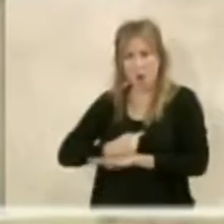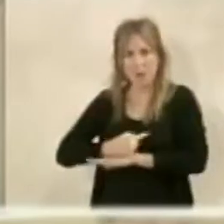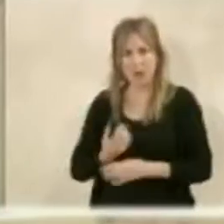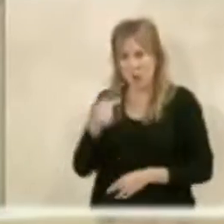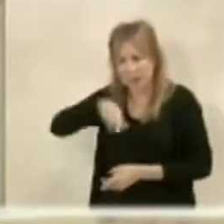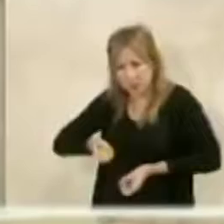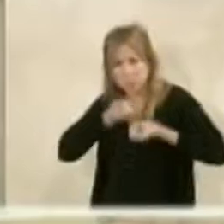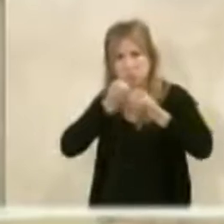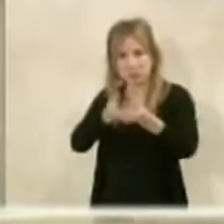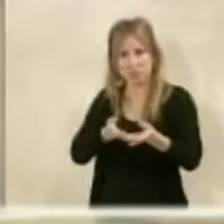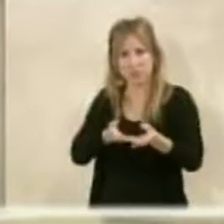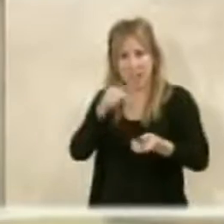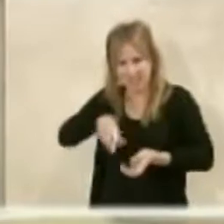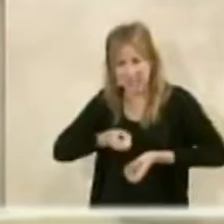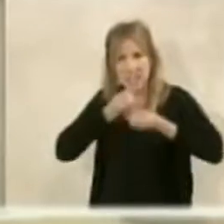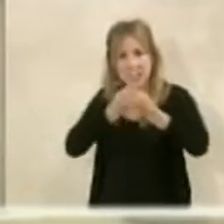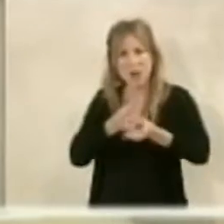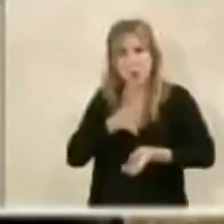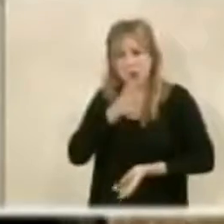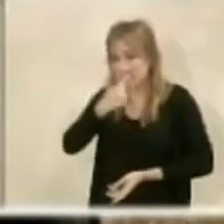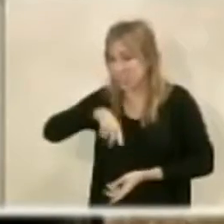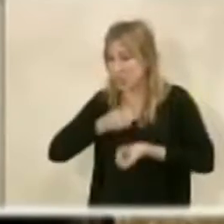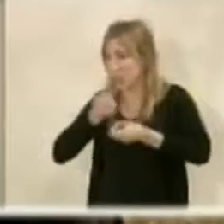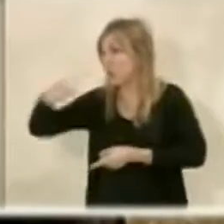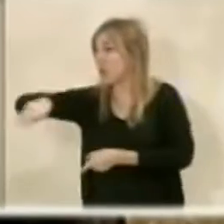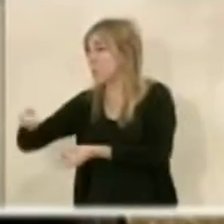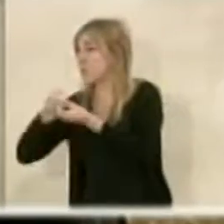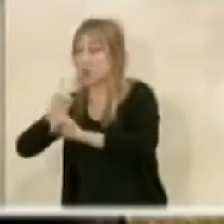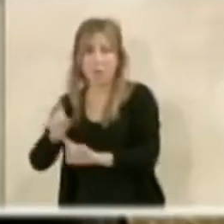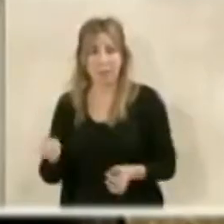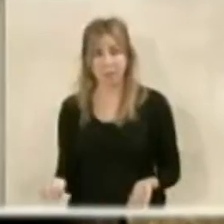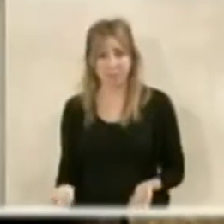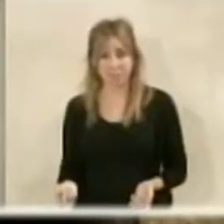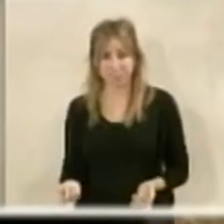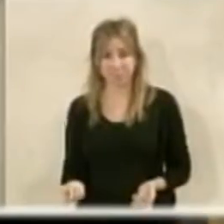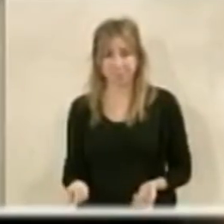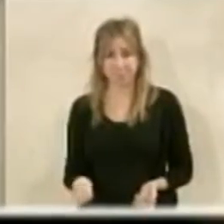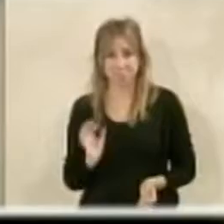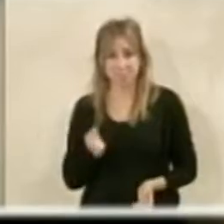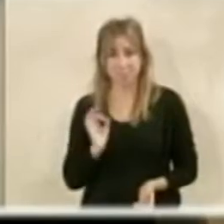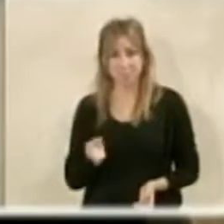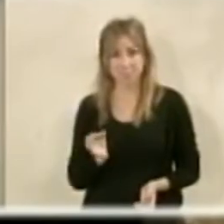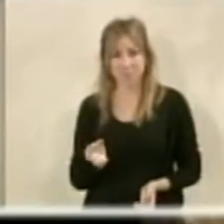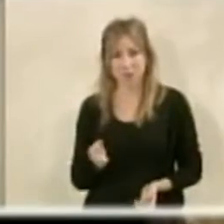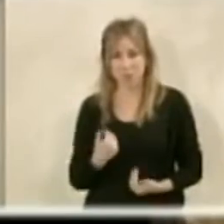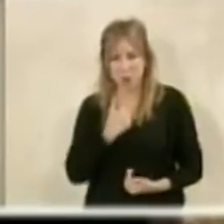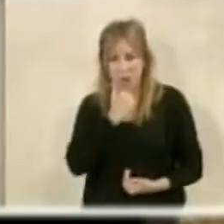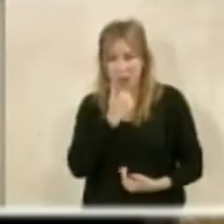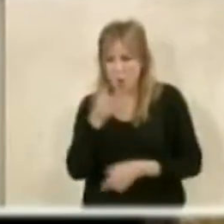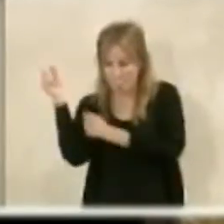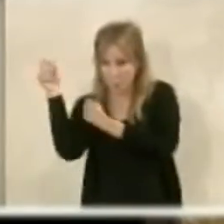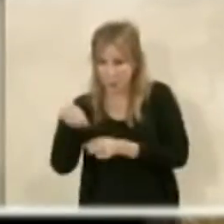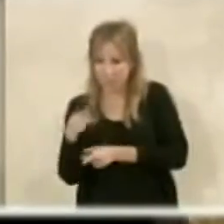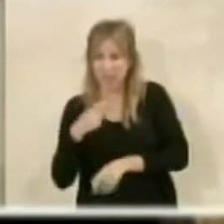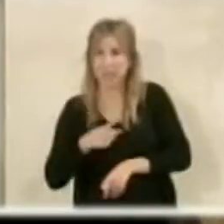decirlo aquí, a decirlo aquí, porque si no lo decimos nosotros, pues no lo dice nadie, no lo dice nadie. Es decir, que cuando viene algo, que sepan